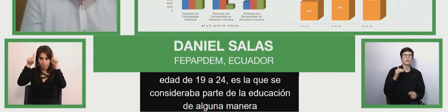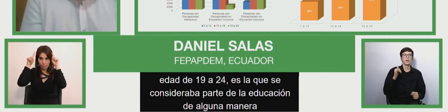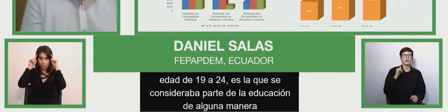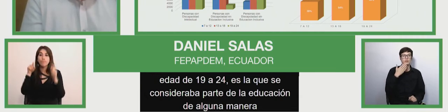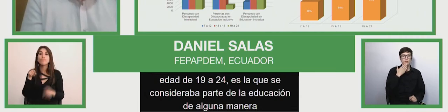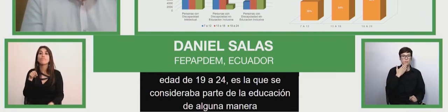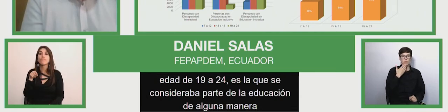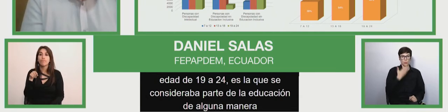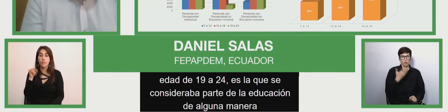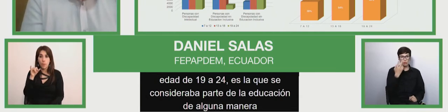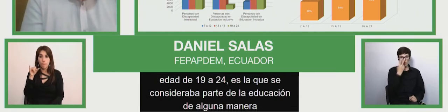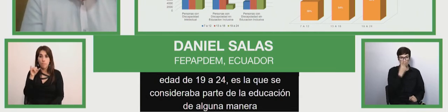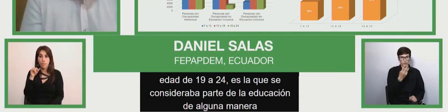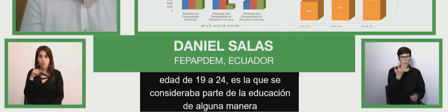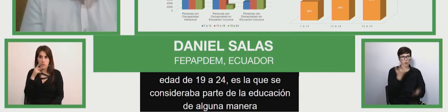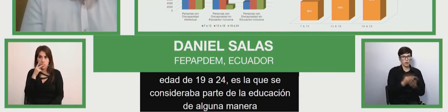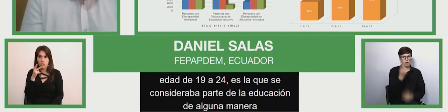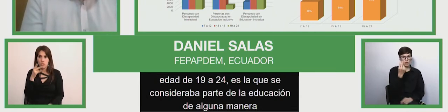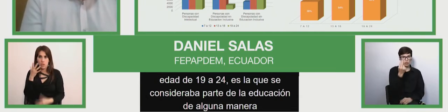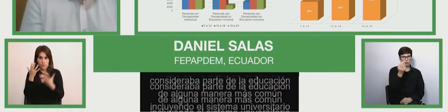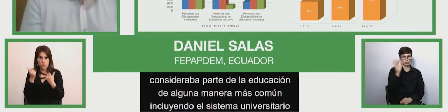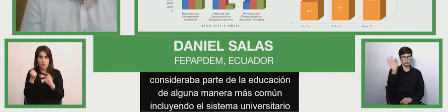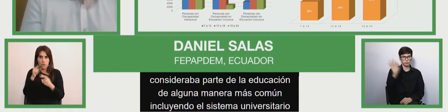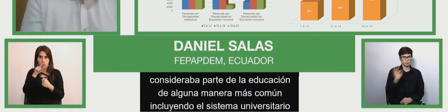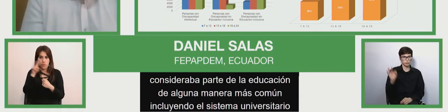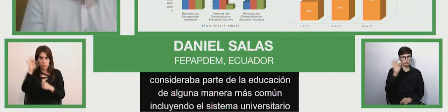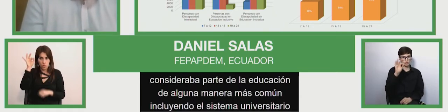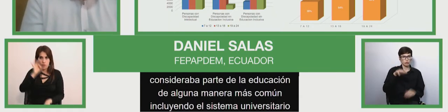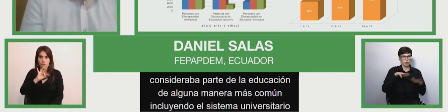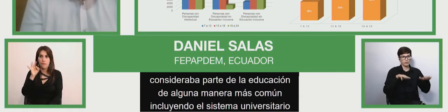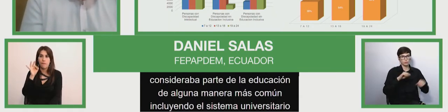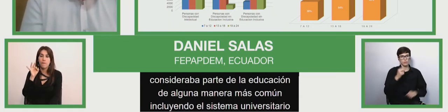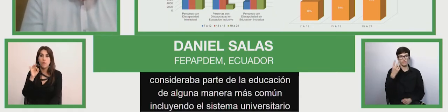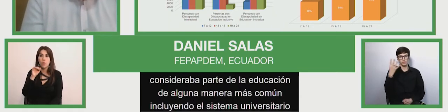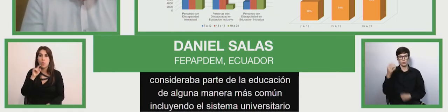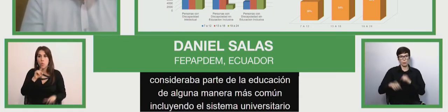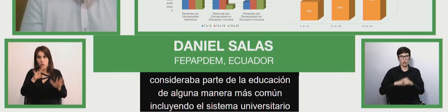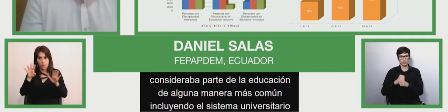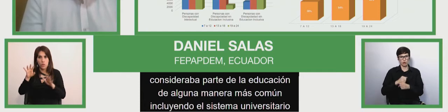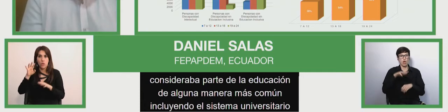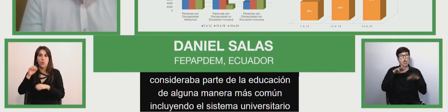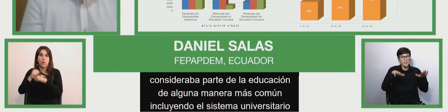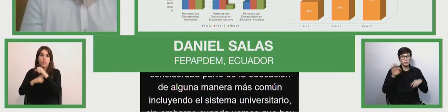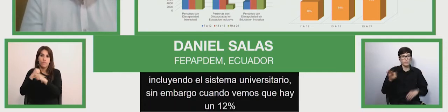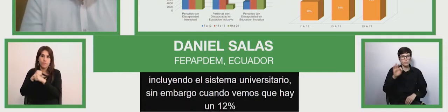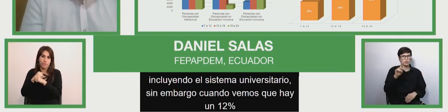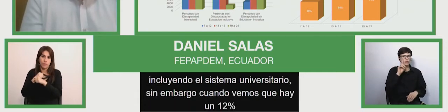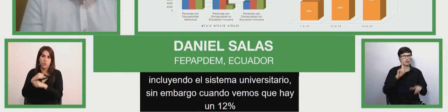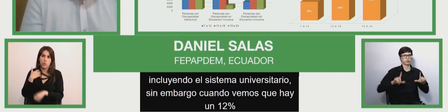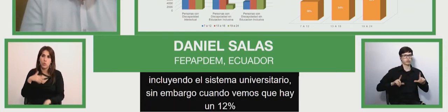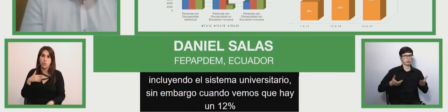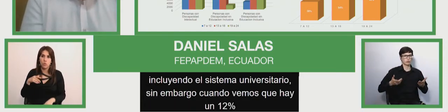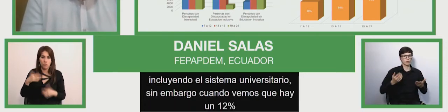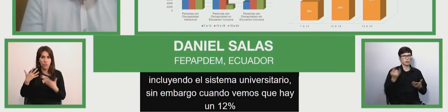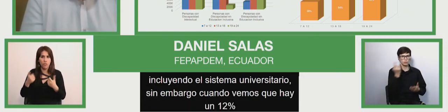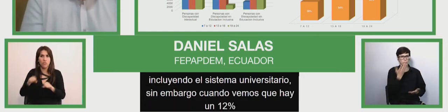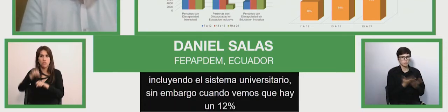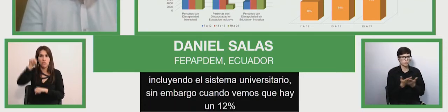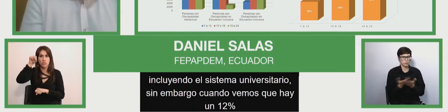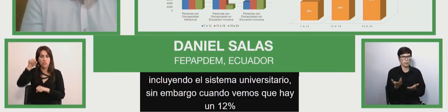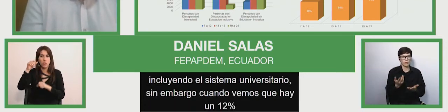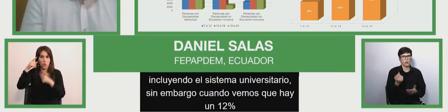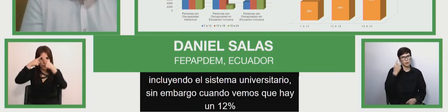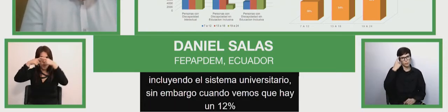vemos que ahí hay un 12% de 19 a 24 años dentro del sistema, no pensemos que había personas con discapacidad intelectual en el sistema